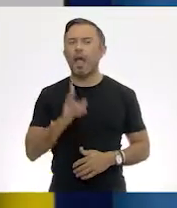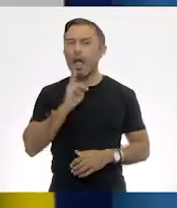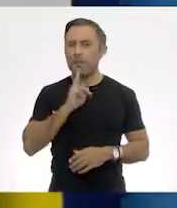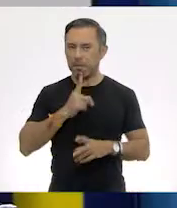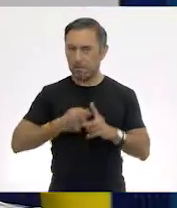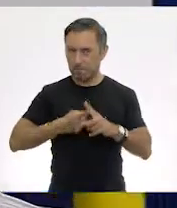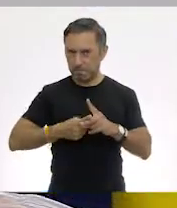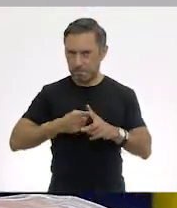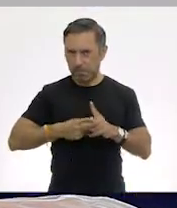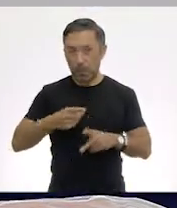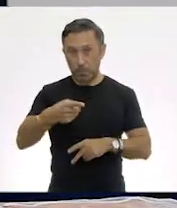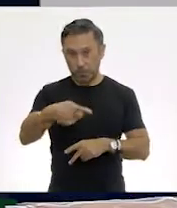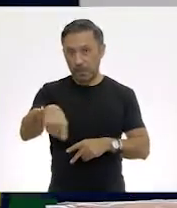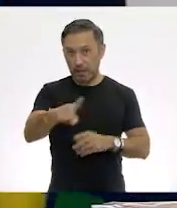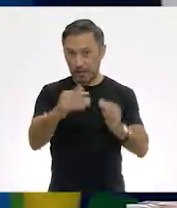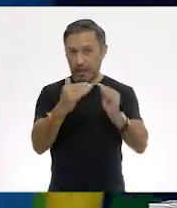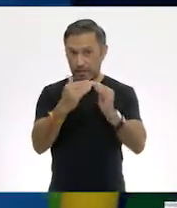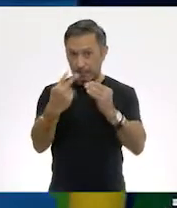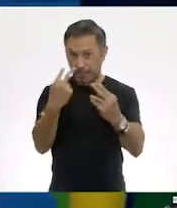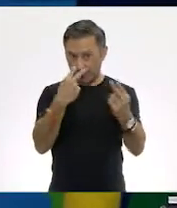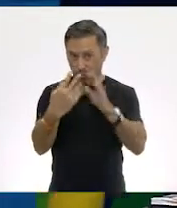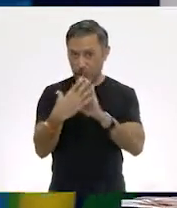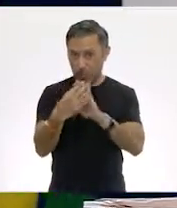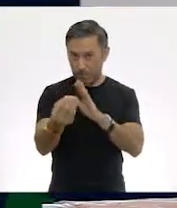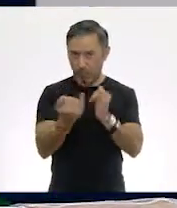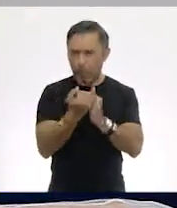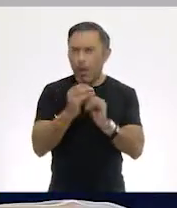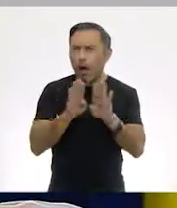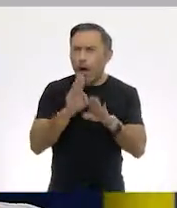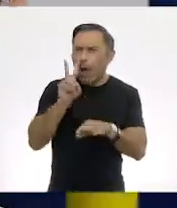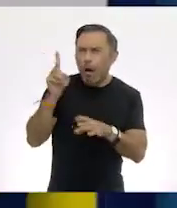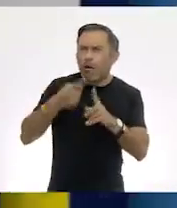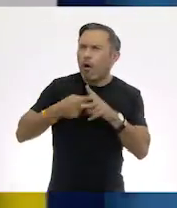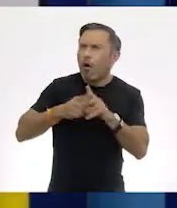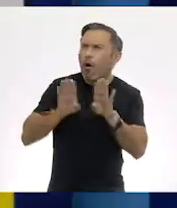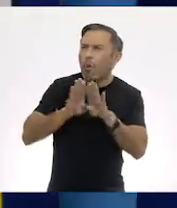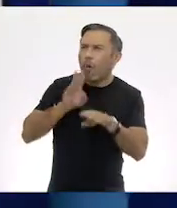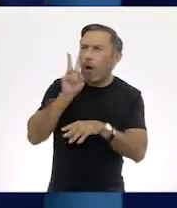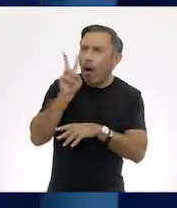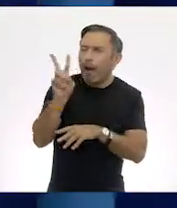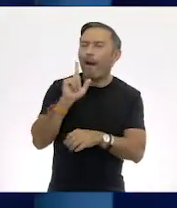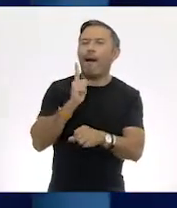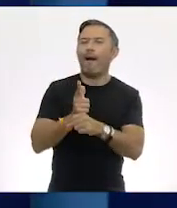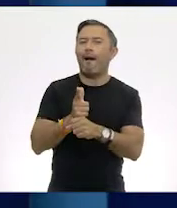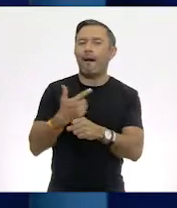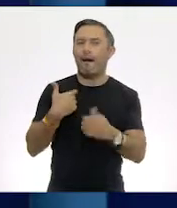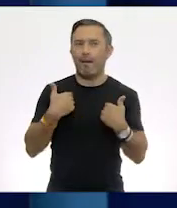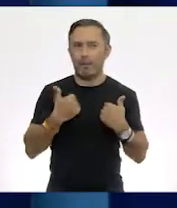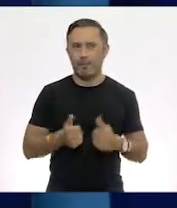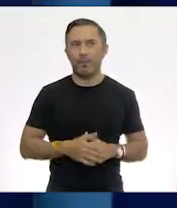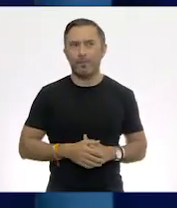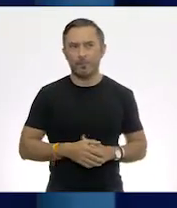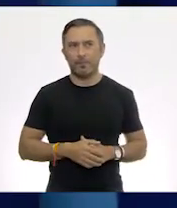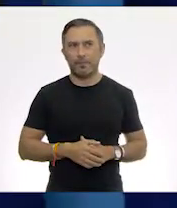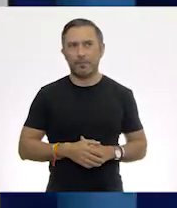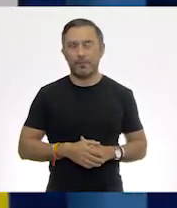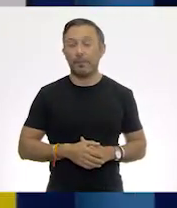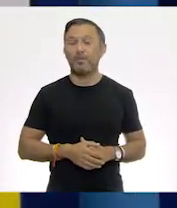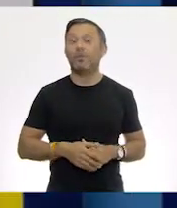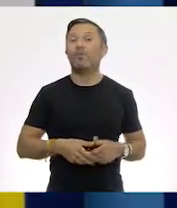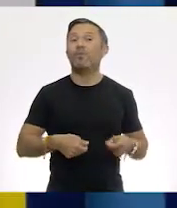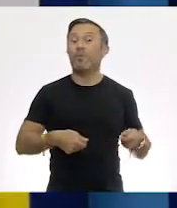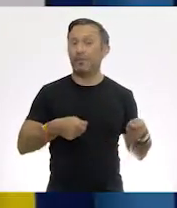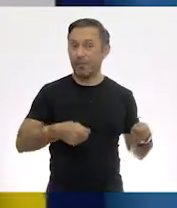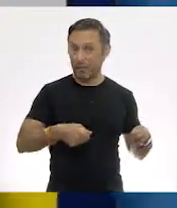para que allá en casa también observen cómo fue que lo hicimos. Lo empaquetamos en bolsas de